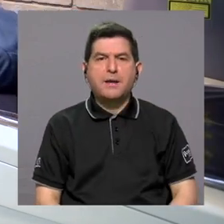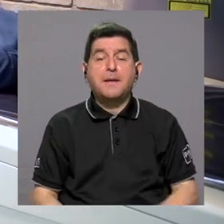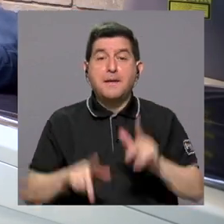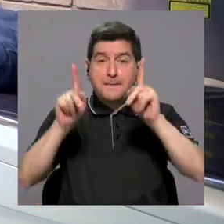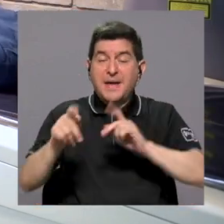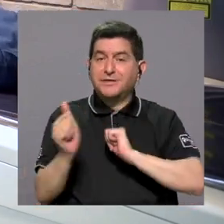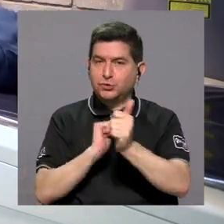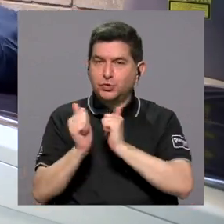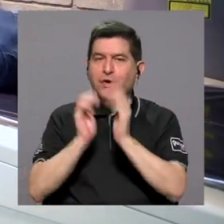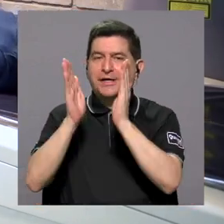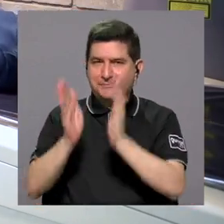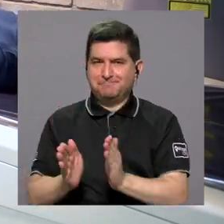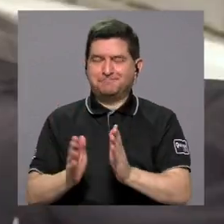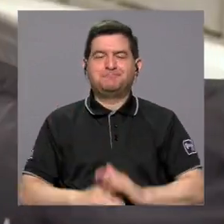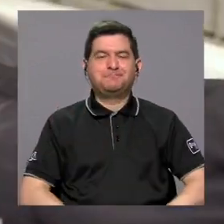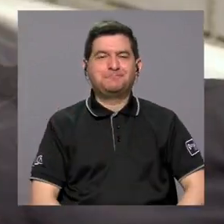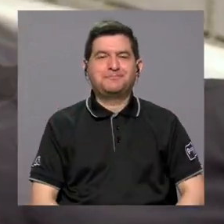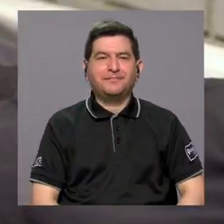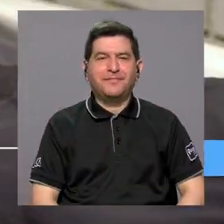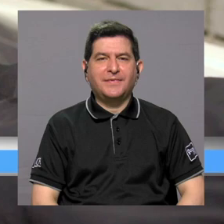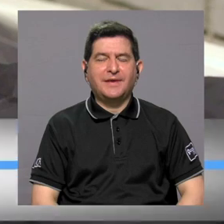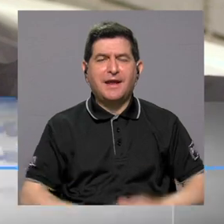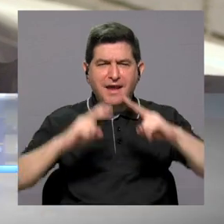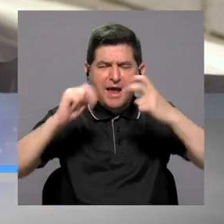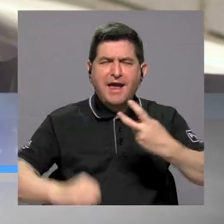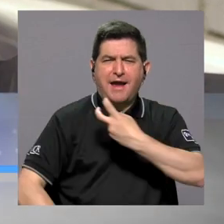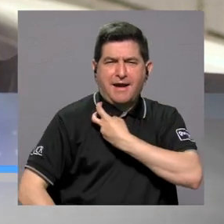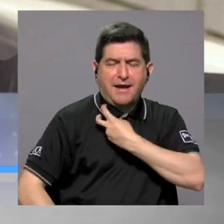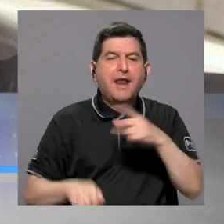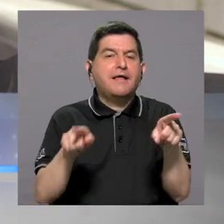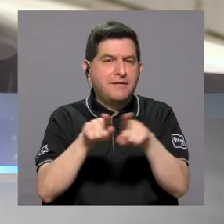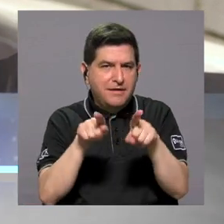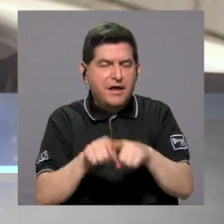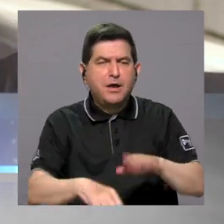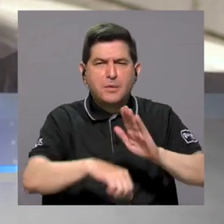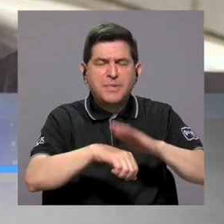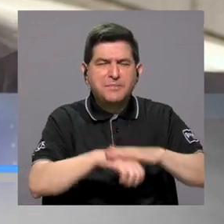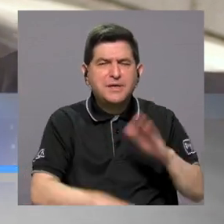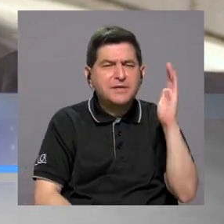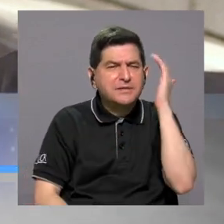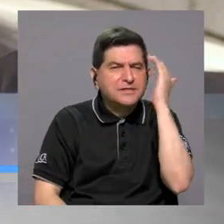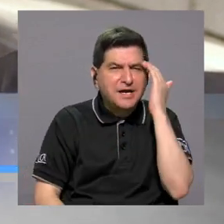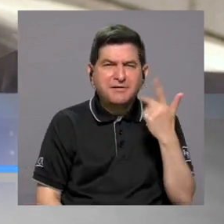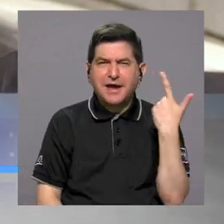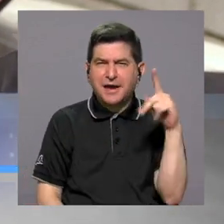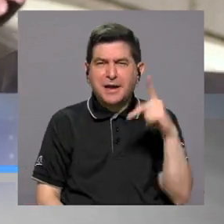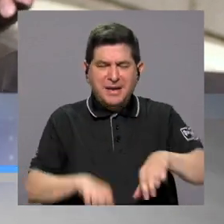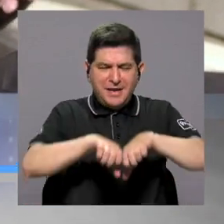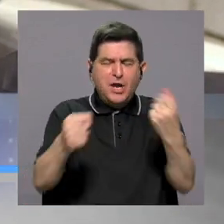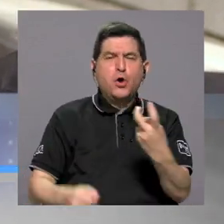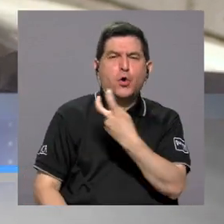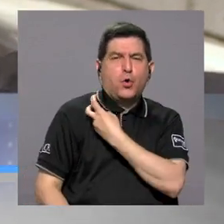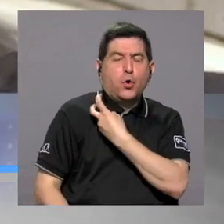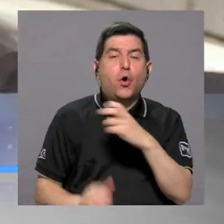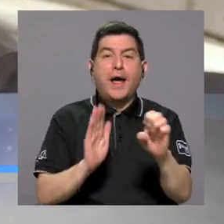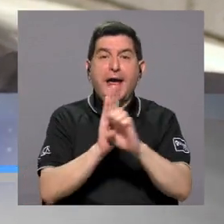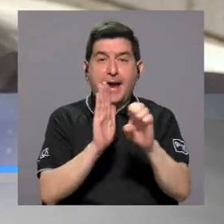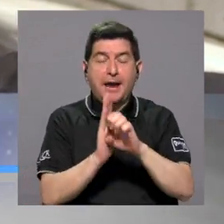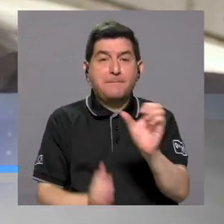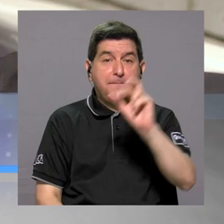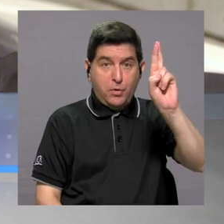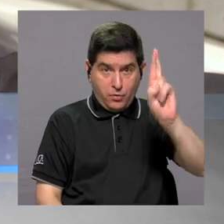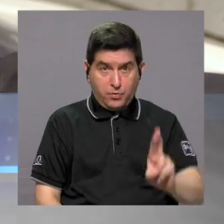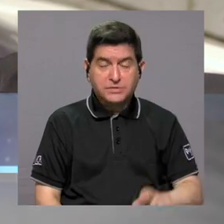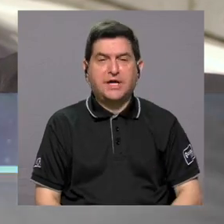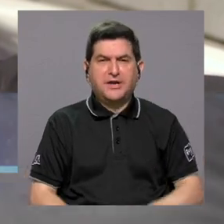personas deportistas. La densitometría, además, permite predecir el riesgo de fracturas. Por ejemplo, en